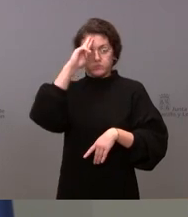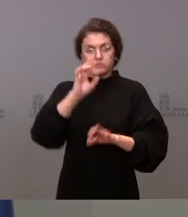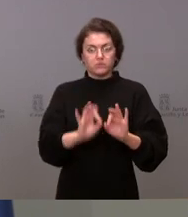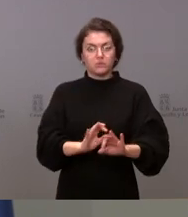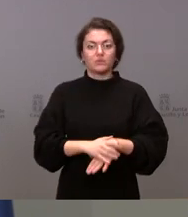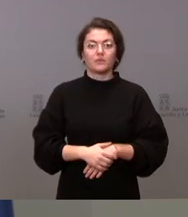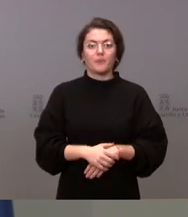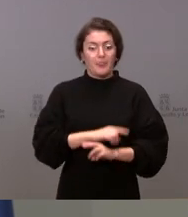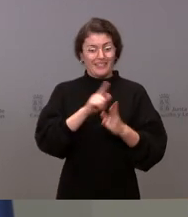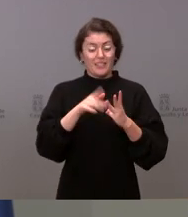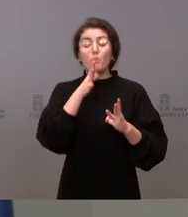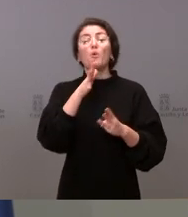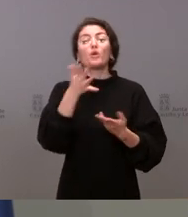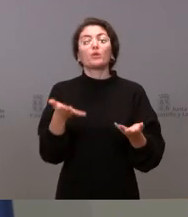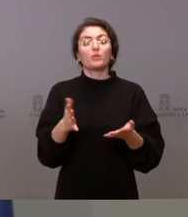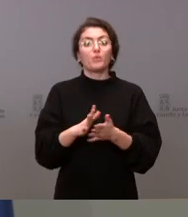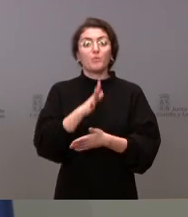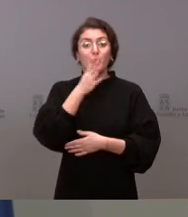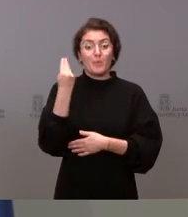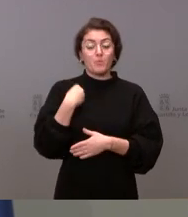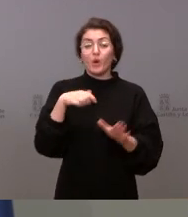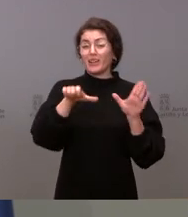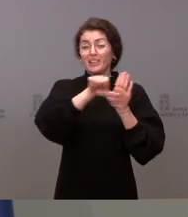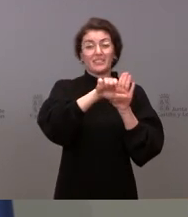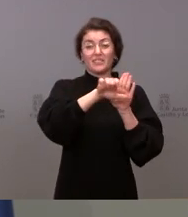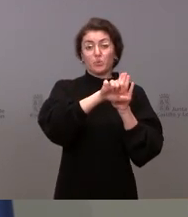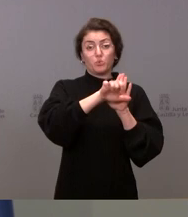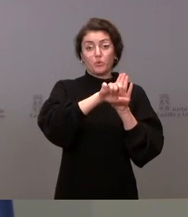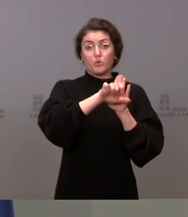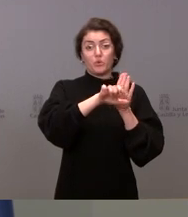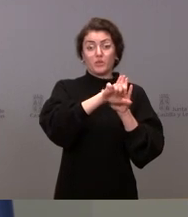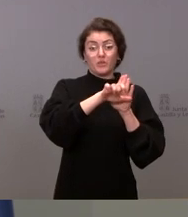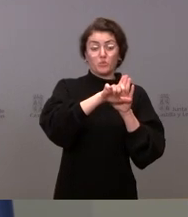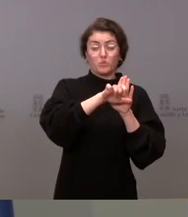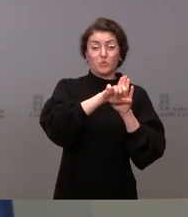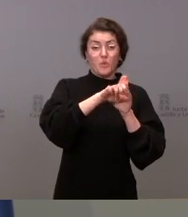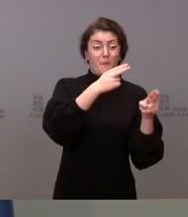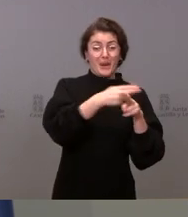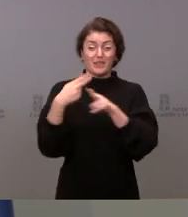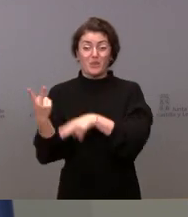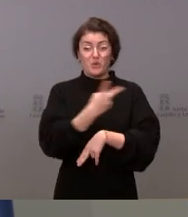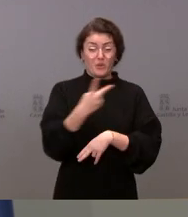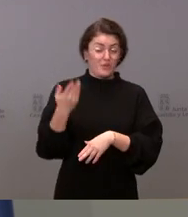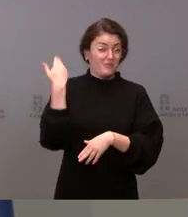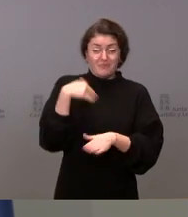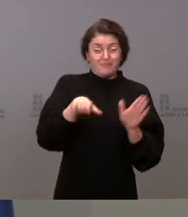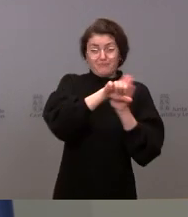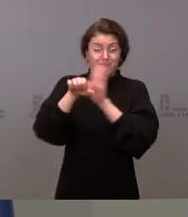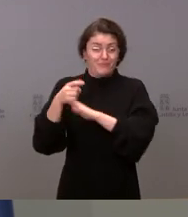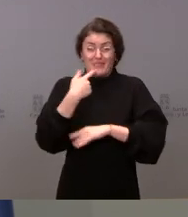porque además así también lo dicen los propios estatutos de ambos partidos. En el caso